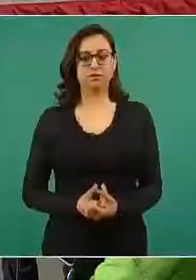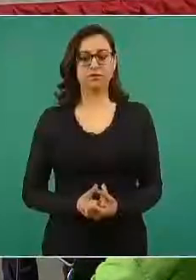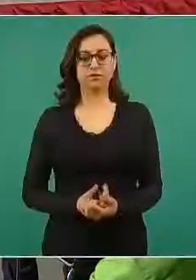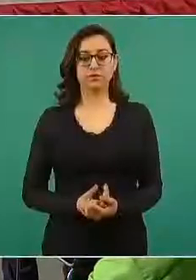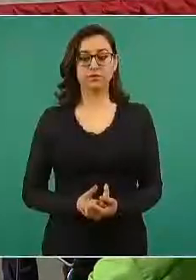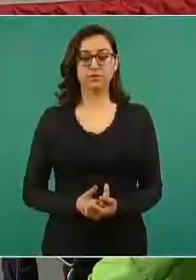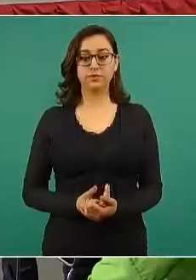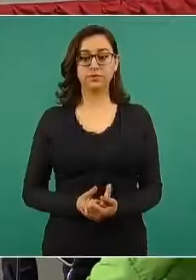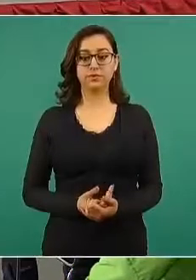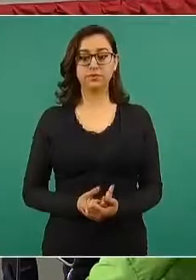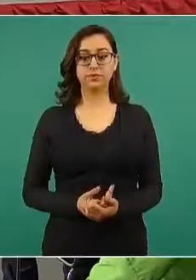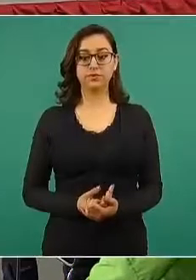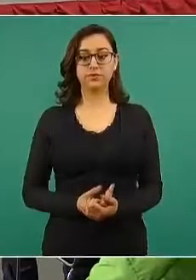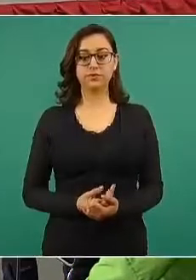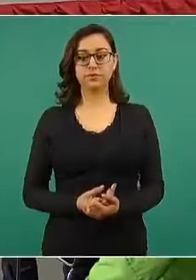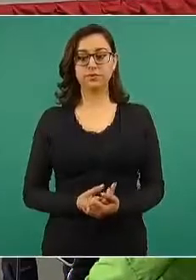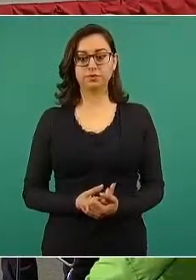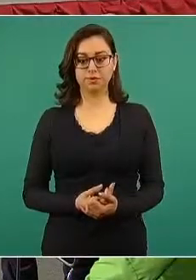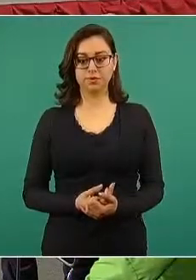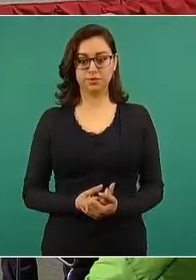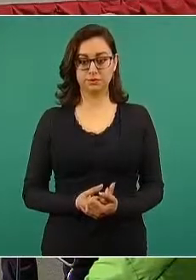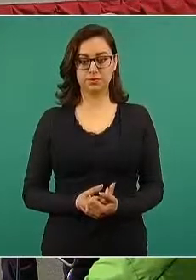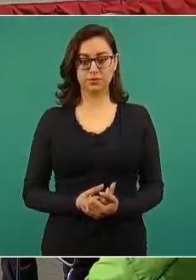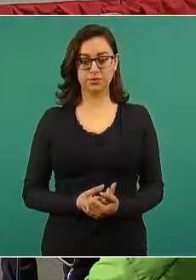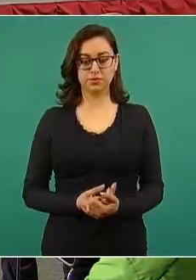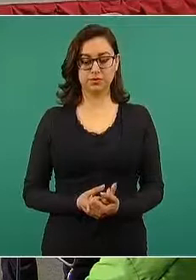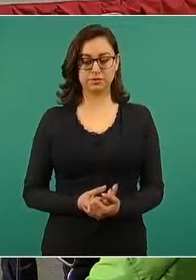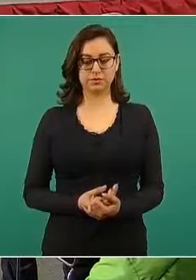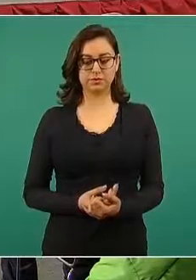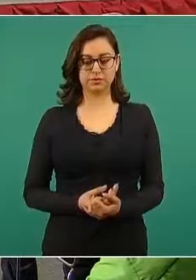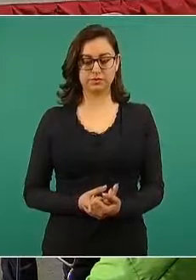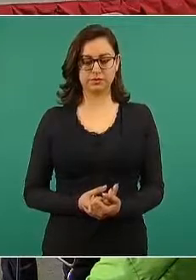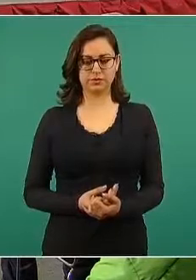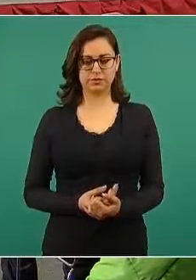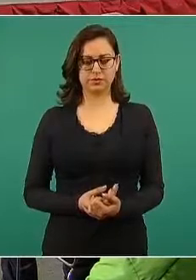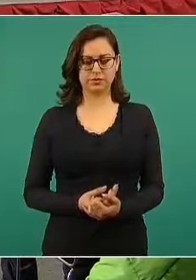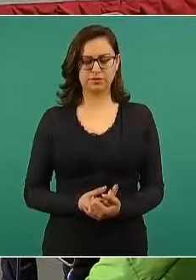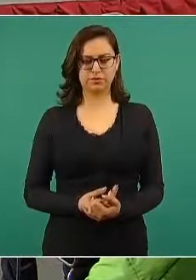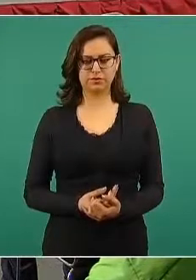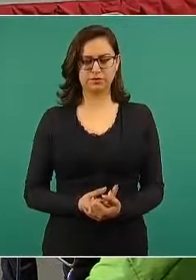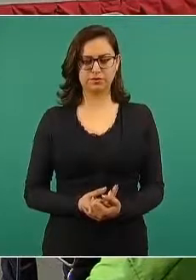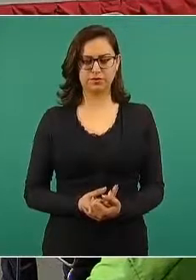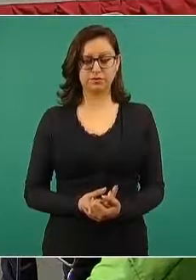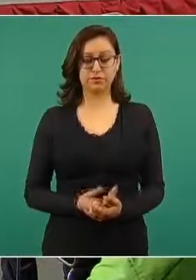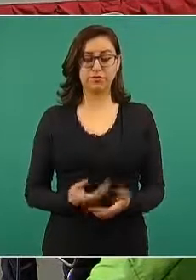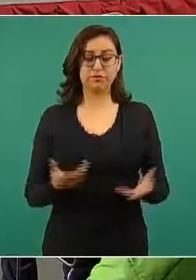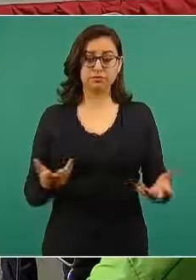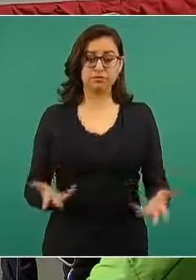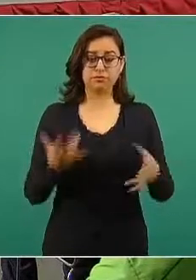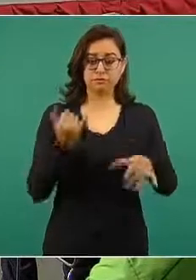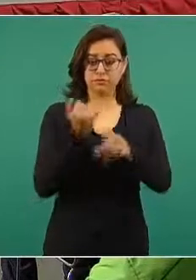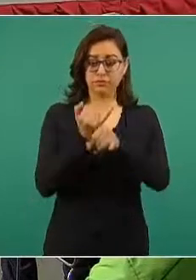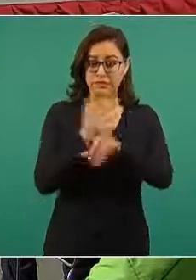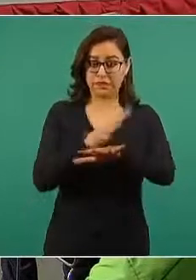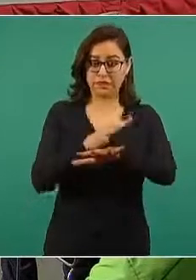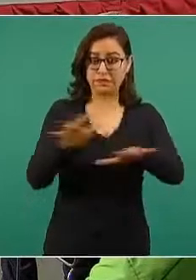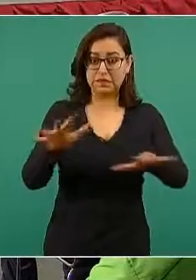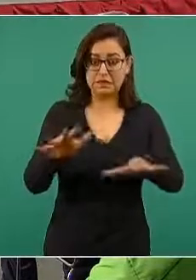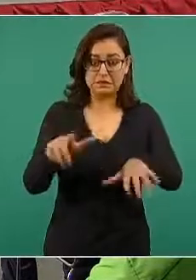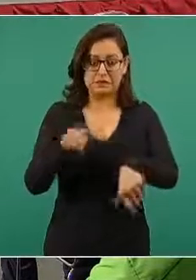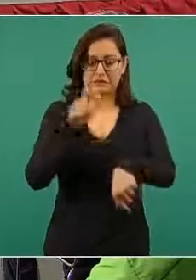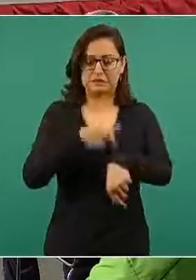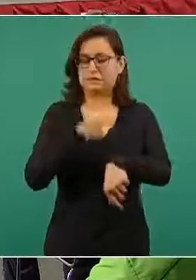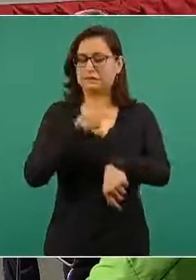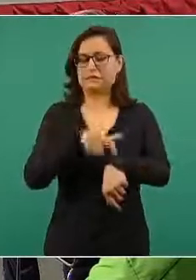Hoy vamos a informar, no tenemos mucho tiempo porque salgo a una